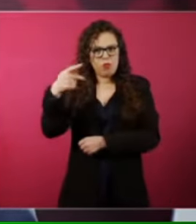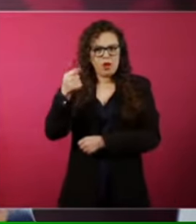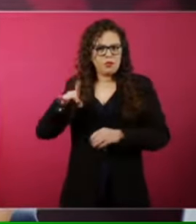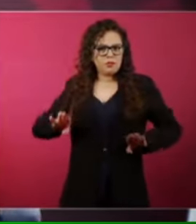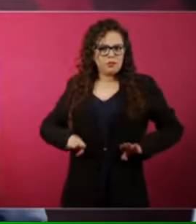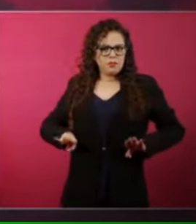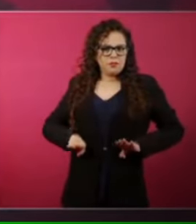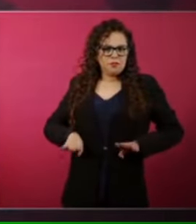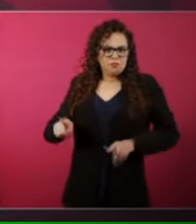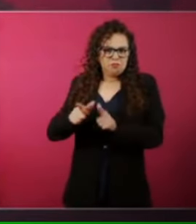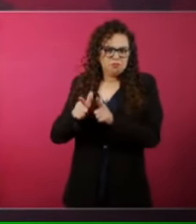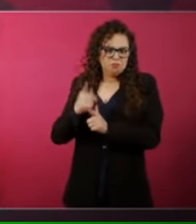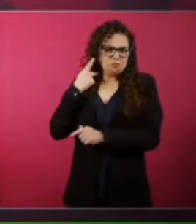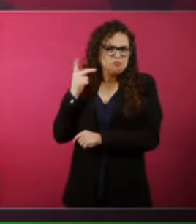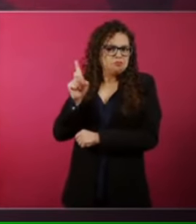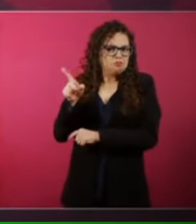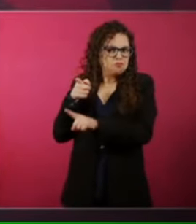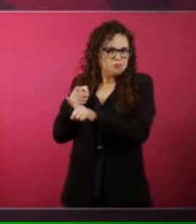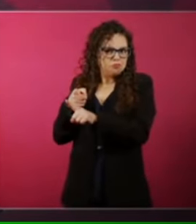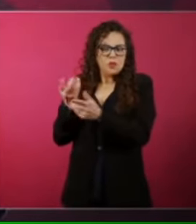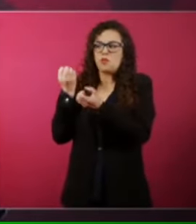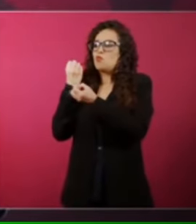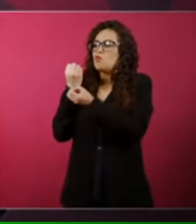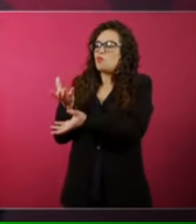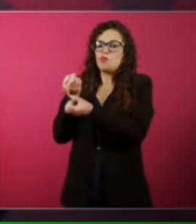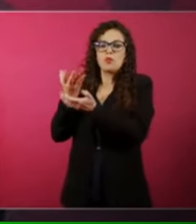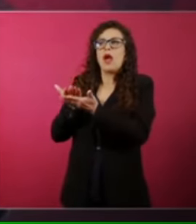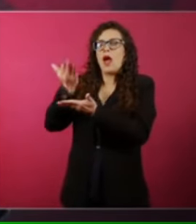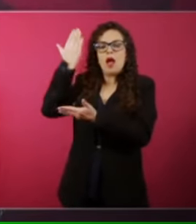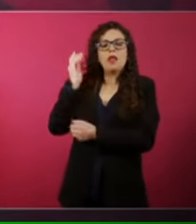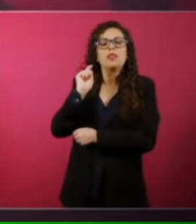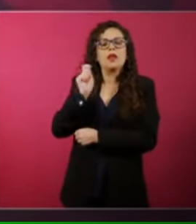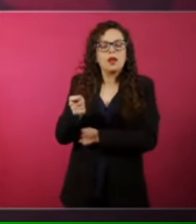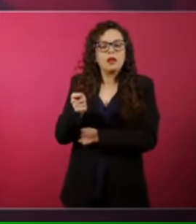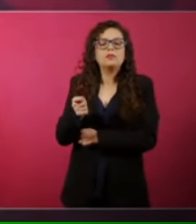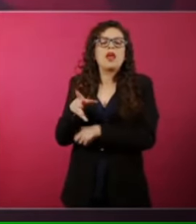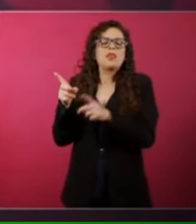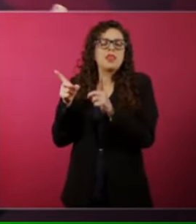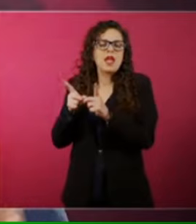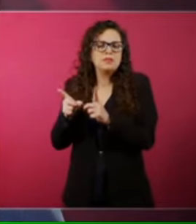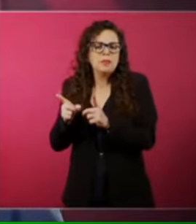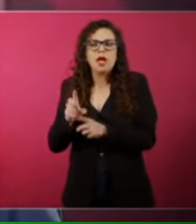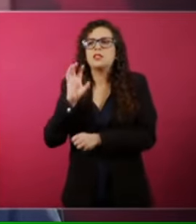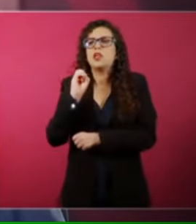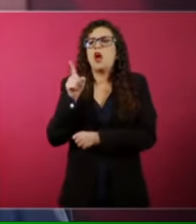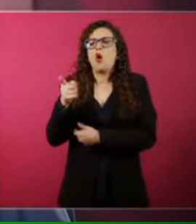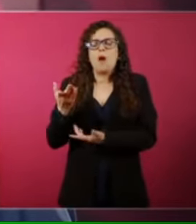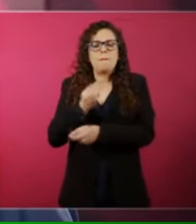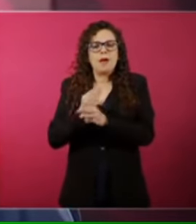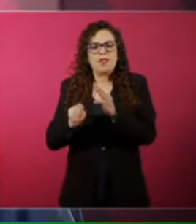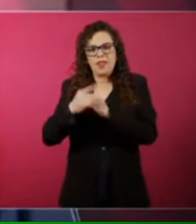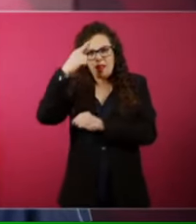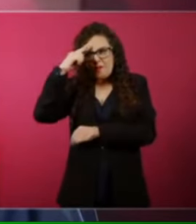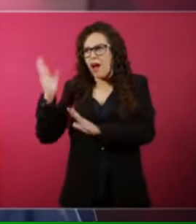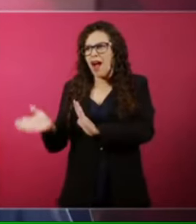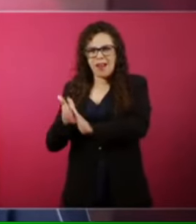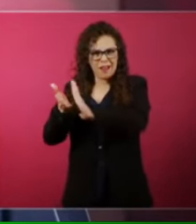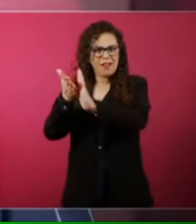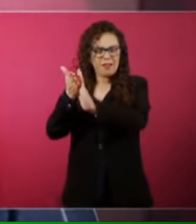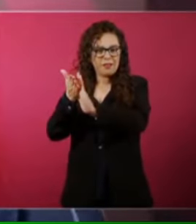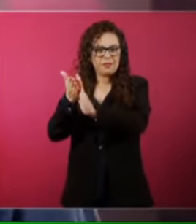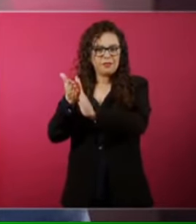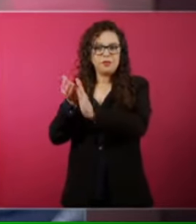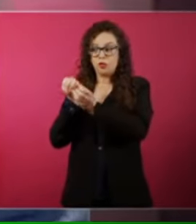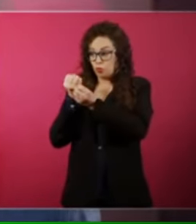les dan despensas o les daban materiales de construcción para que ganaran a sabiendas